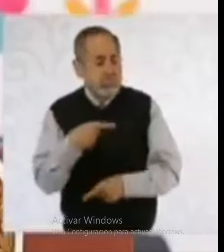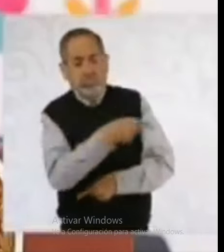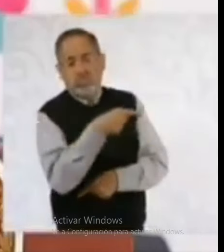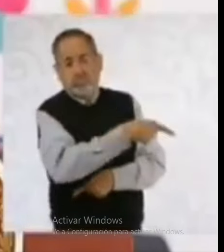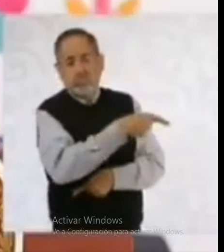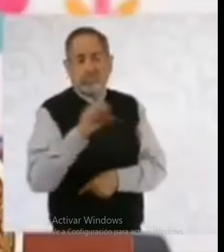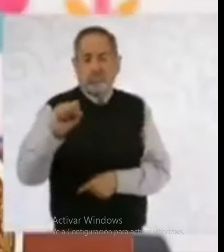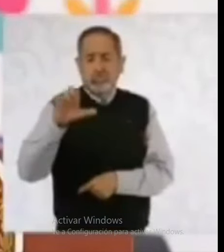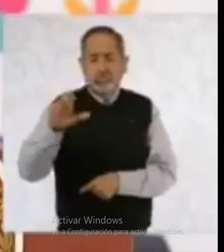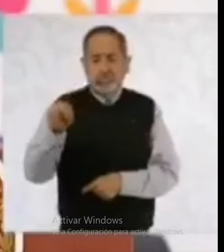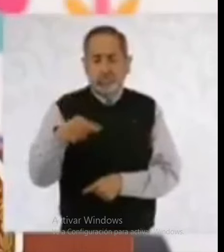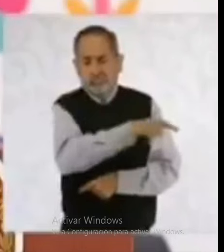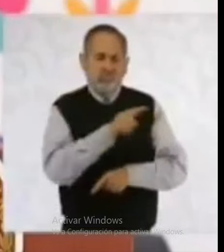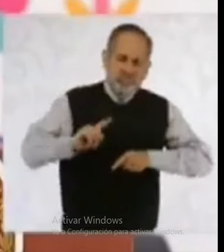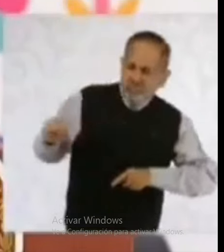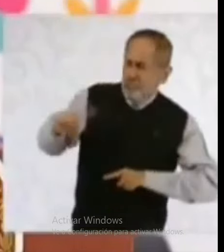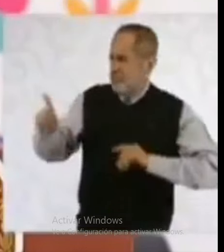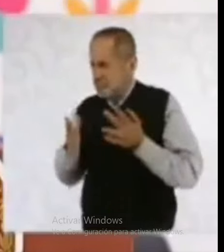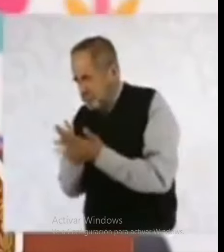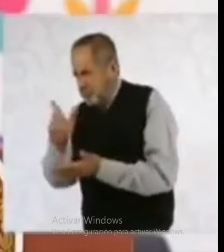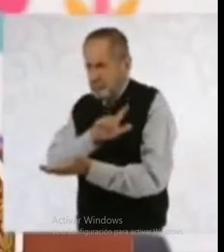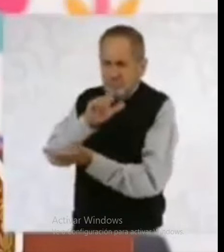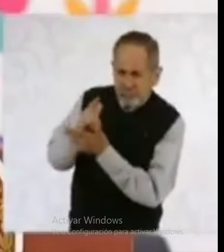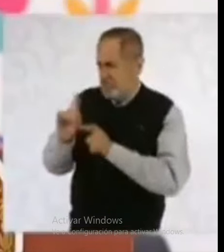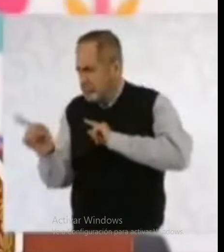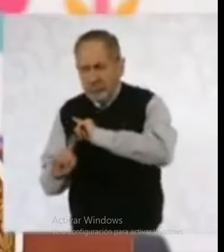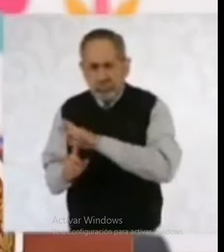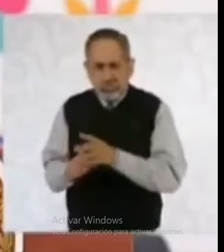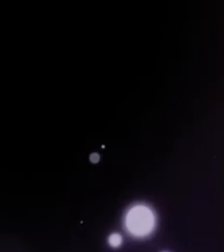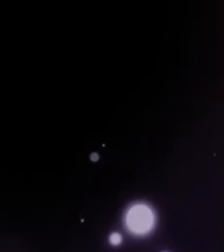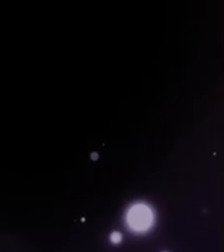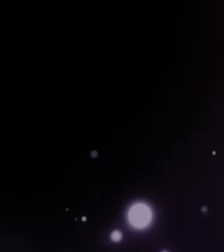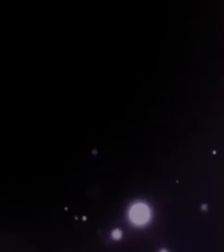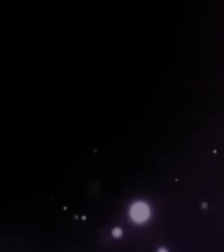quien está queriendo legislar, cuando no tiene esas funciones en la Constitución.